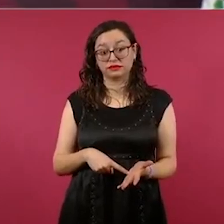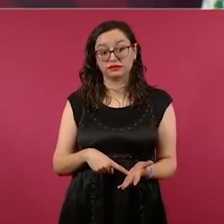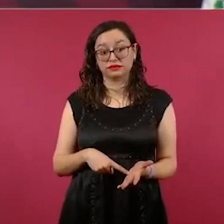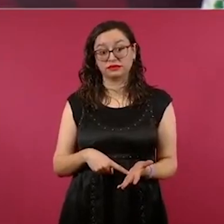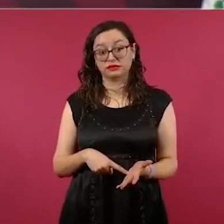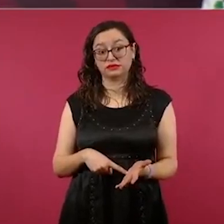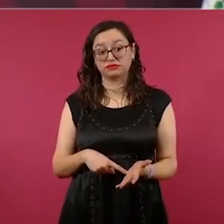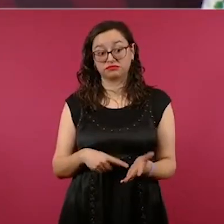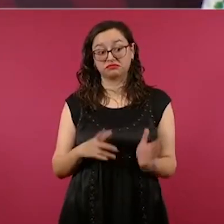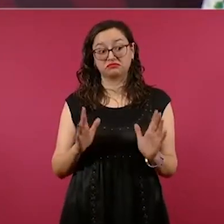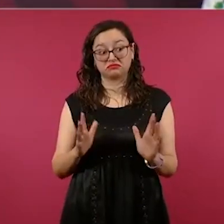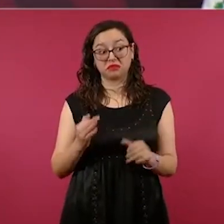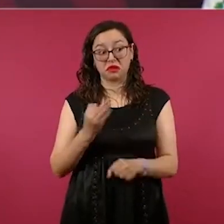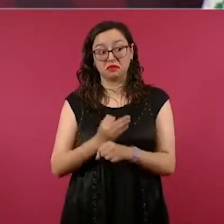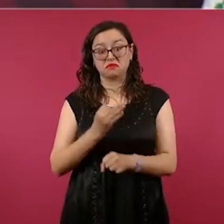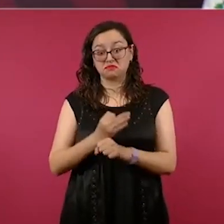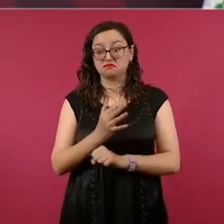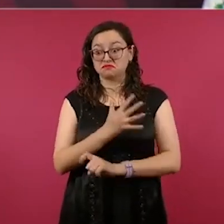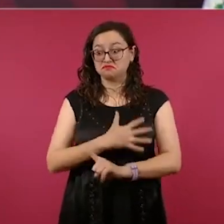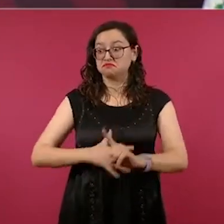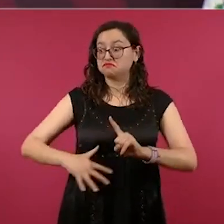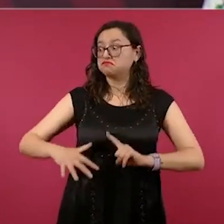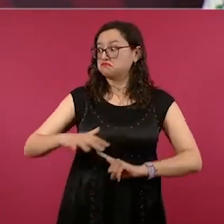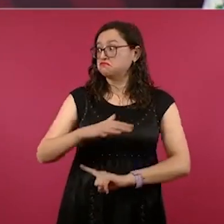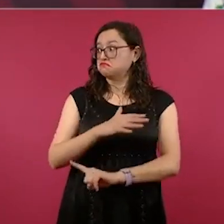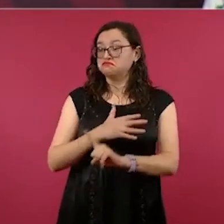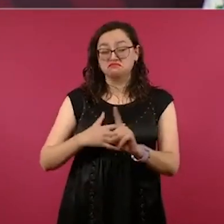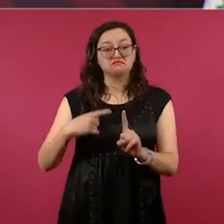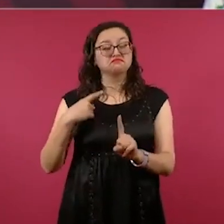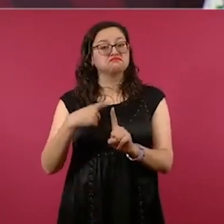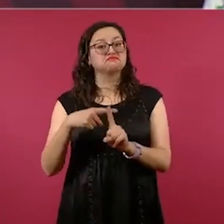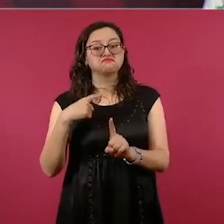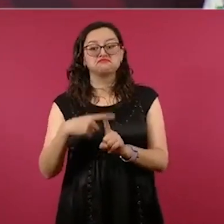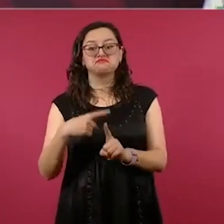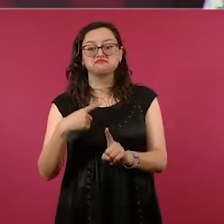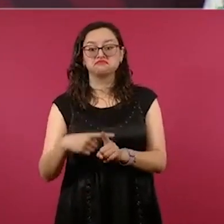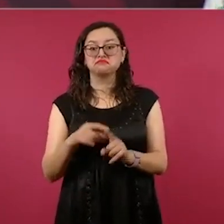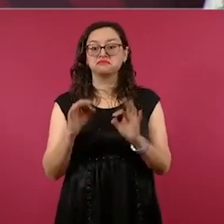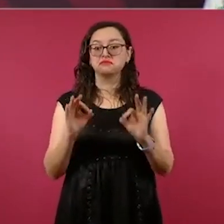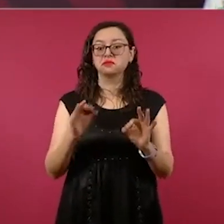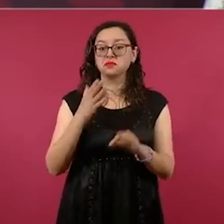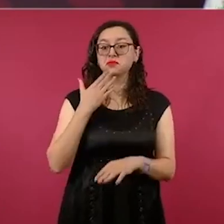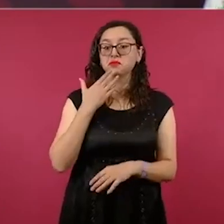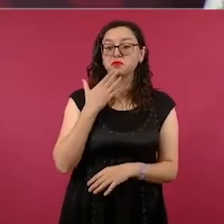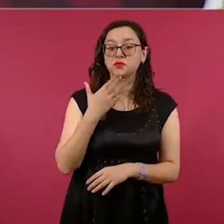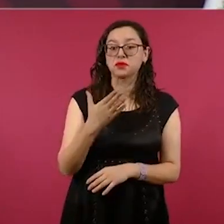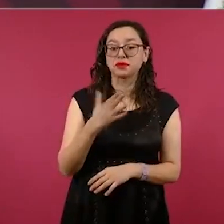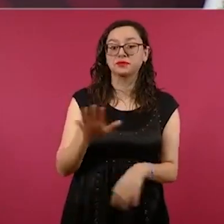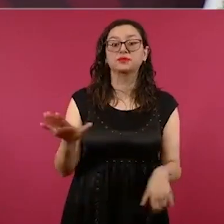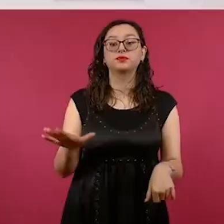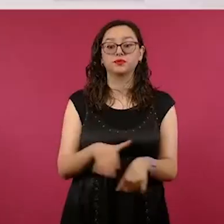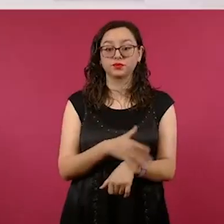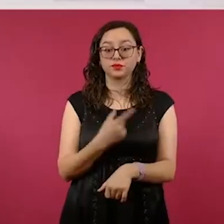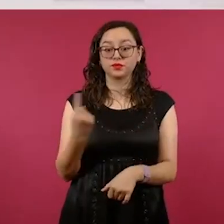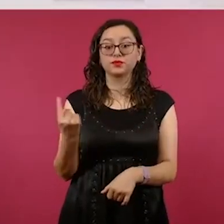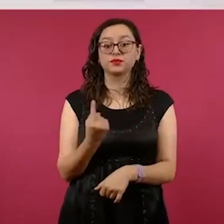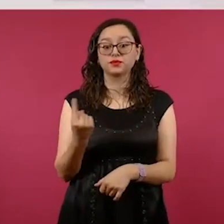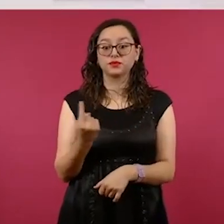sucediendo, sobre todo porque había mucho desprecio